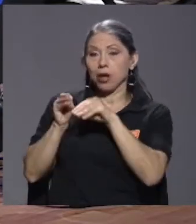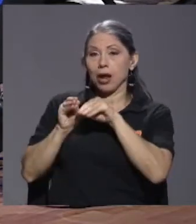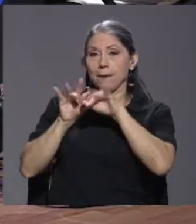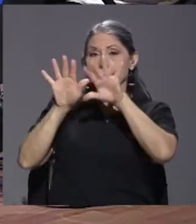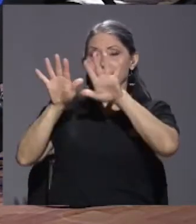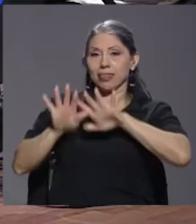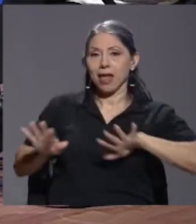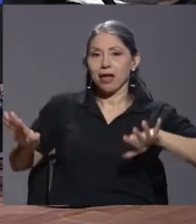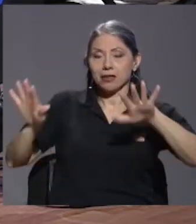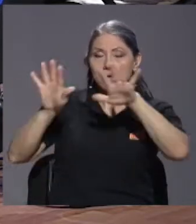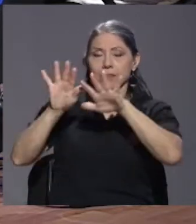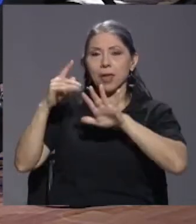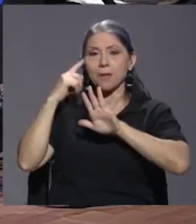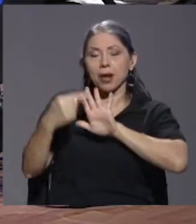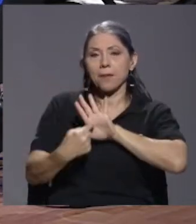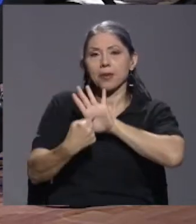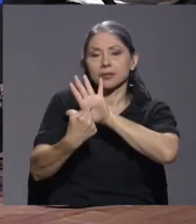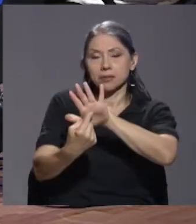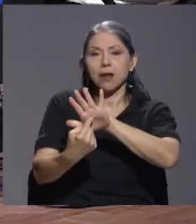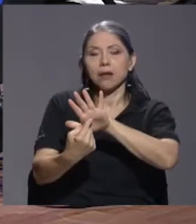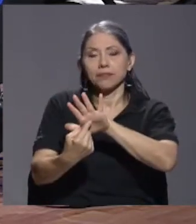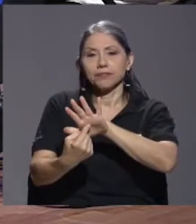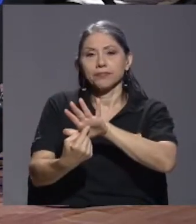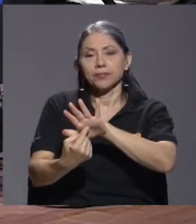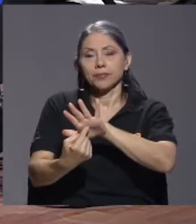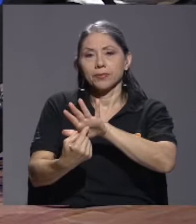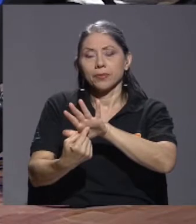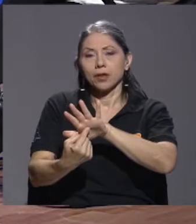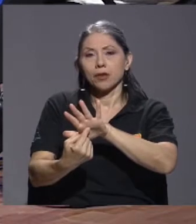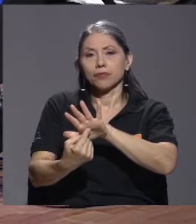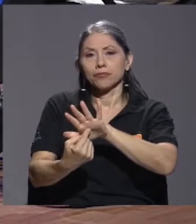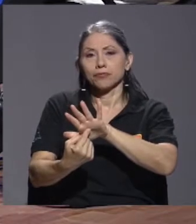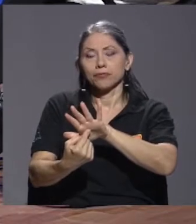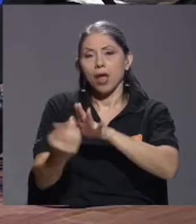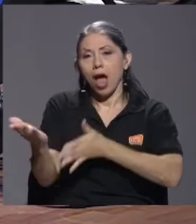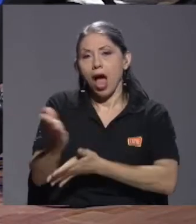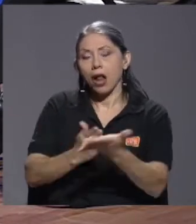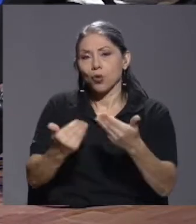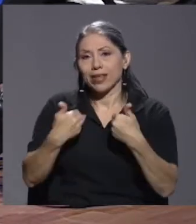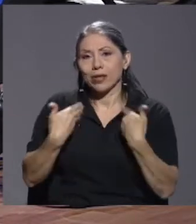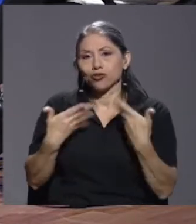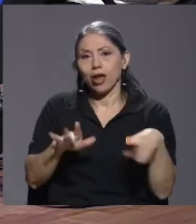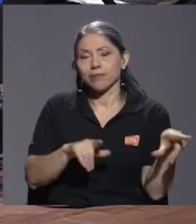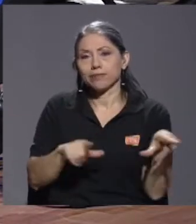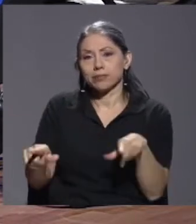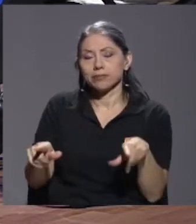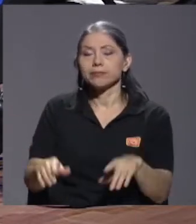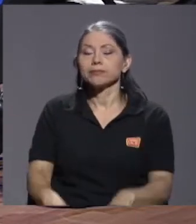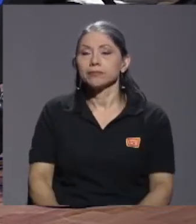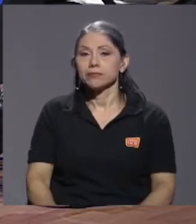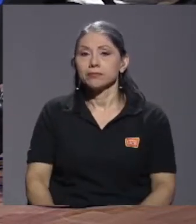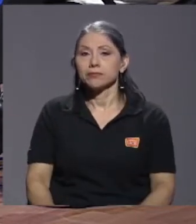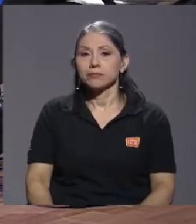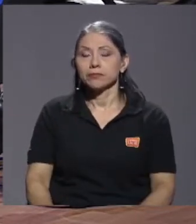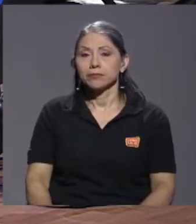de filminas que tengo ahí que son tal vez